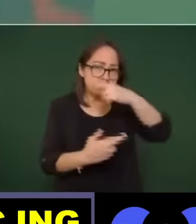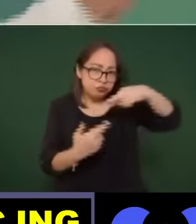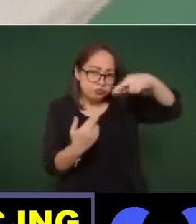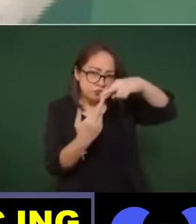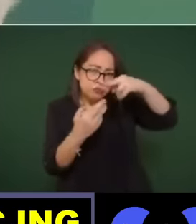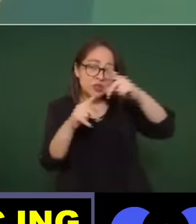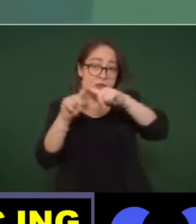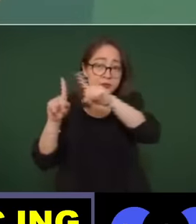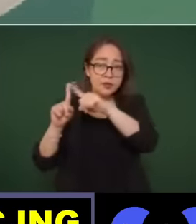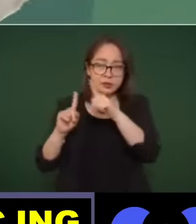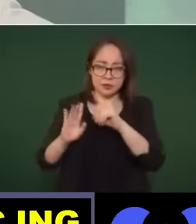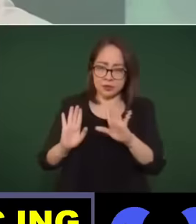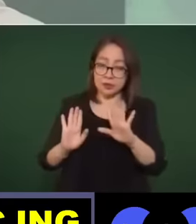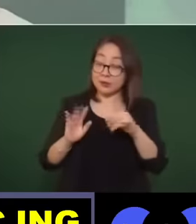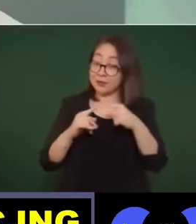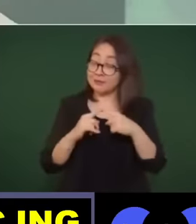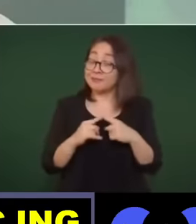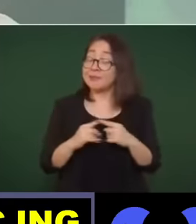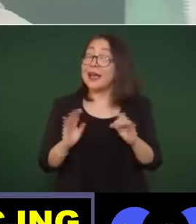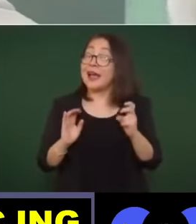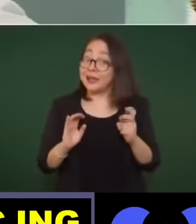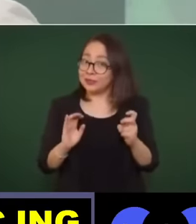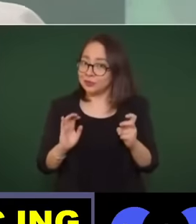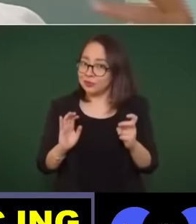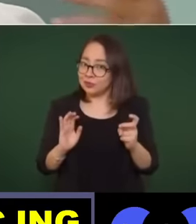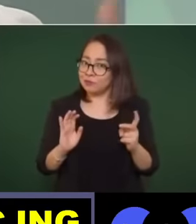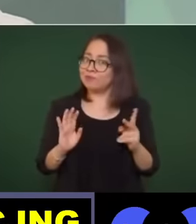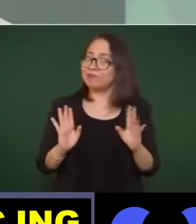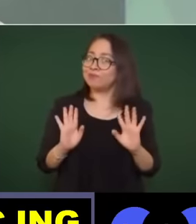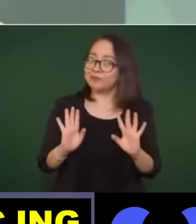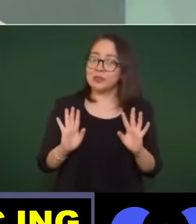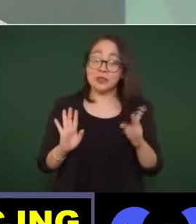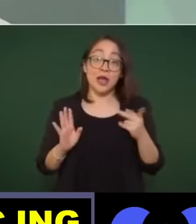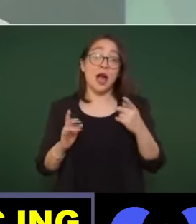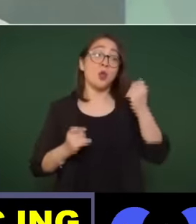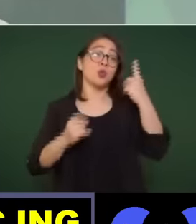presumen mucho ¿no? prensa nacional